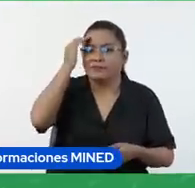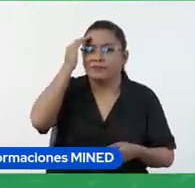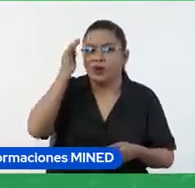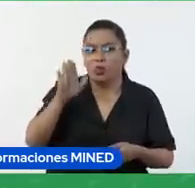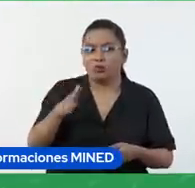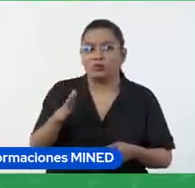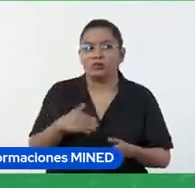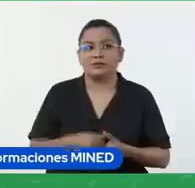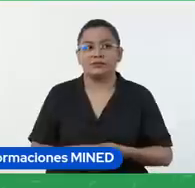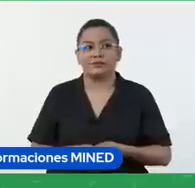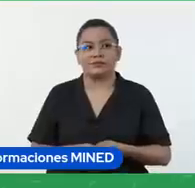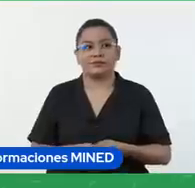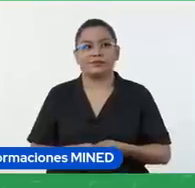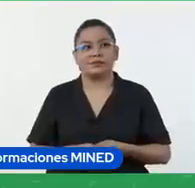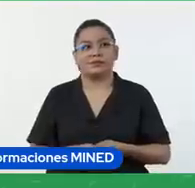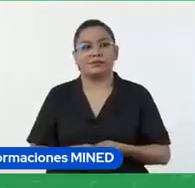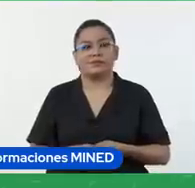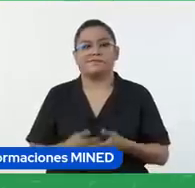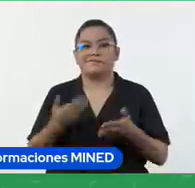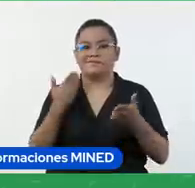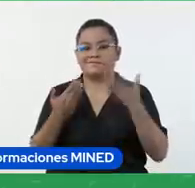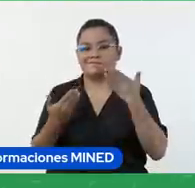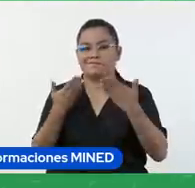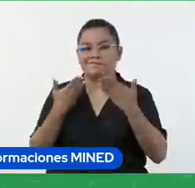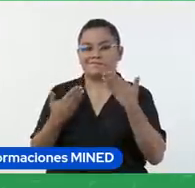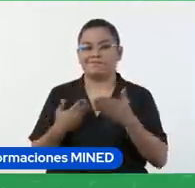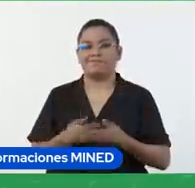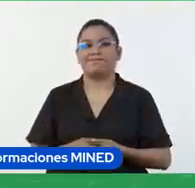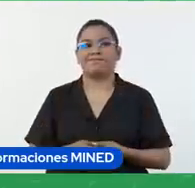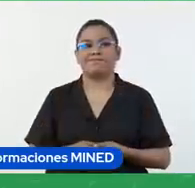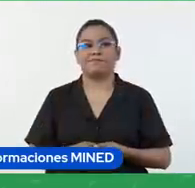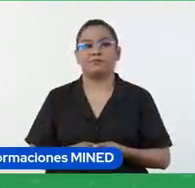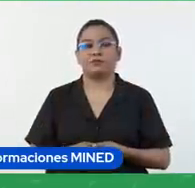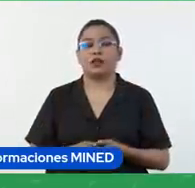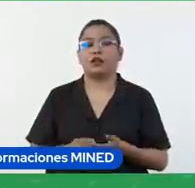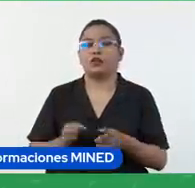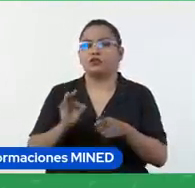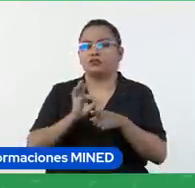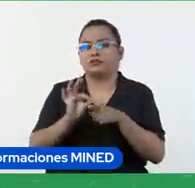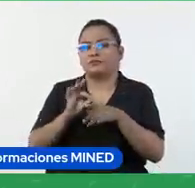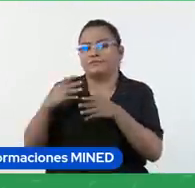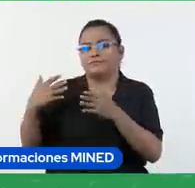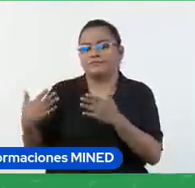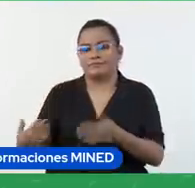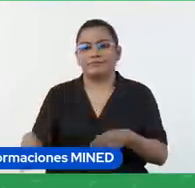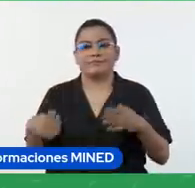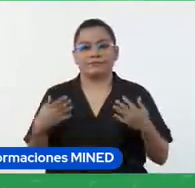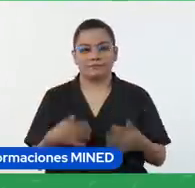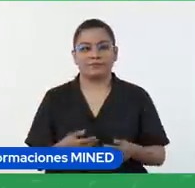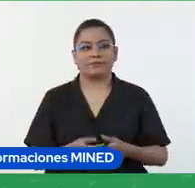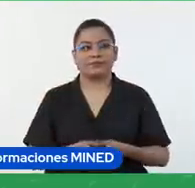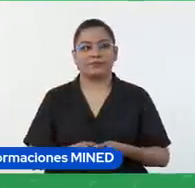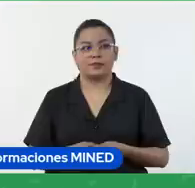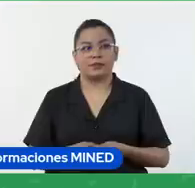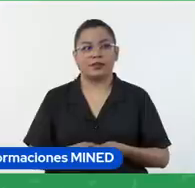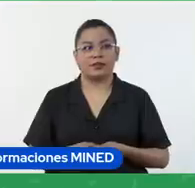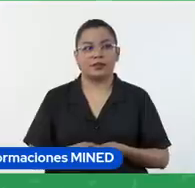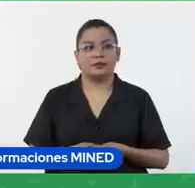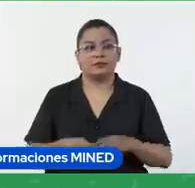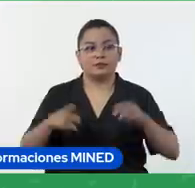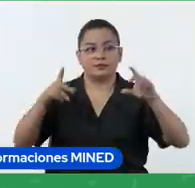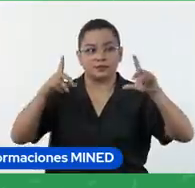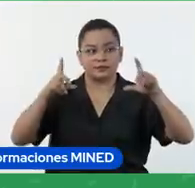y voy a explicar cada una de estas actividades. Aquí en la imagen